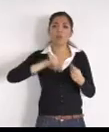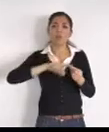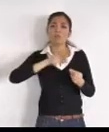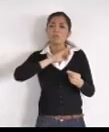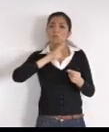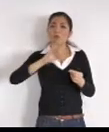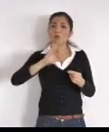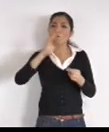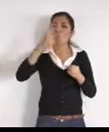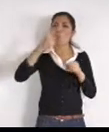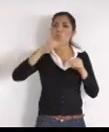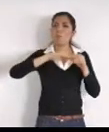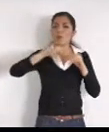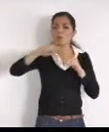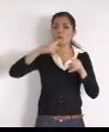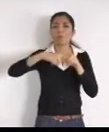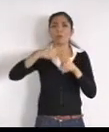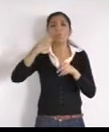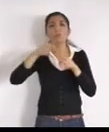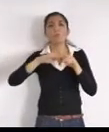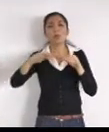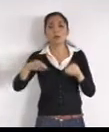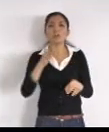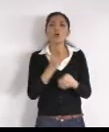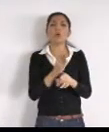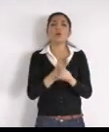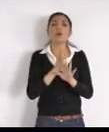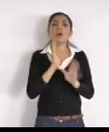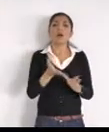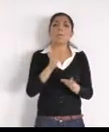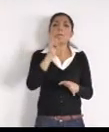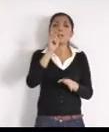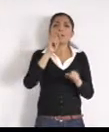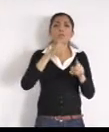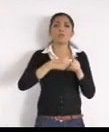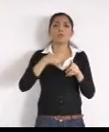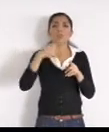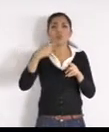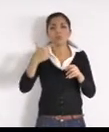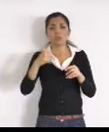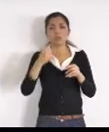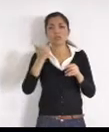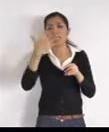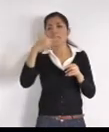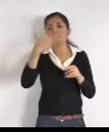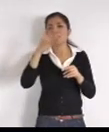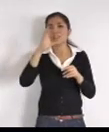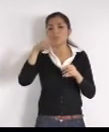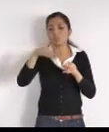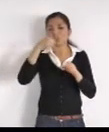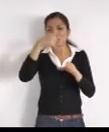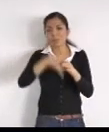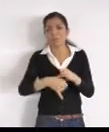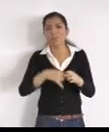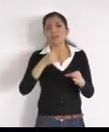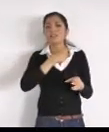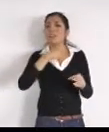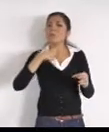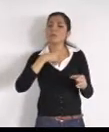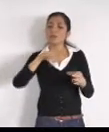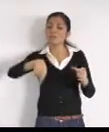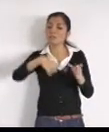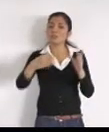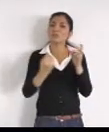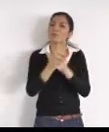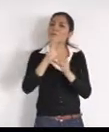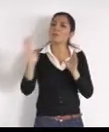12, y 15 centímetros, de profundo, la carpeta, necesita ser reparada totalmente, ayúdanos, por favor, si me pasas, José Luis, por